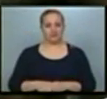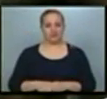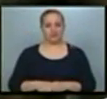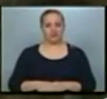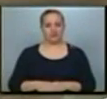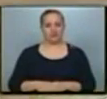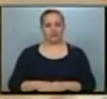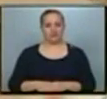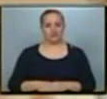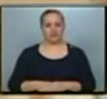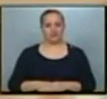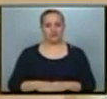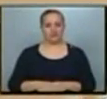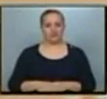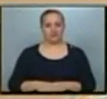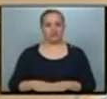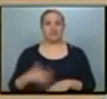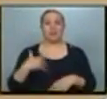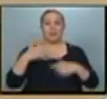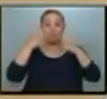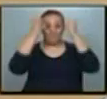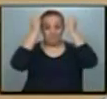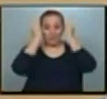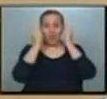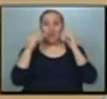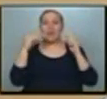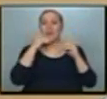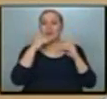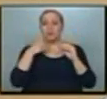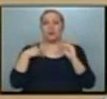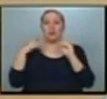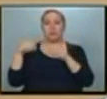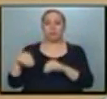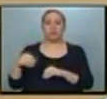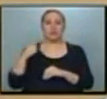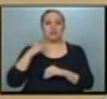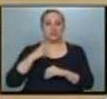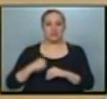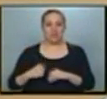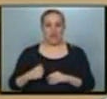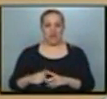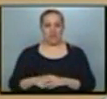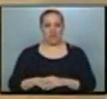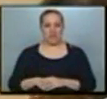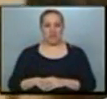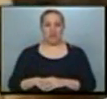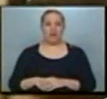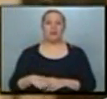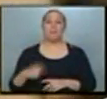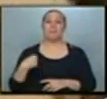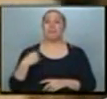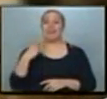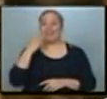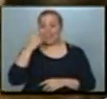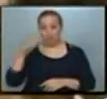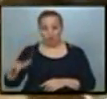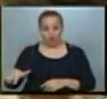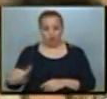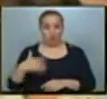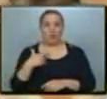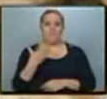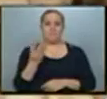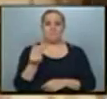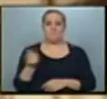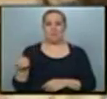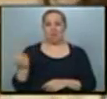Mi penuca la puse disimuladamente a quedar en mi cantera. Y mi nieto, que yo tenía tanto miedo a